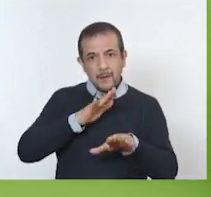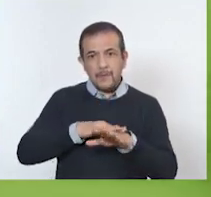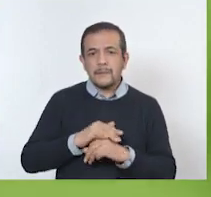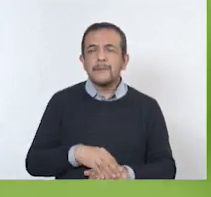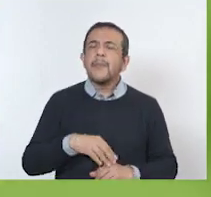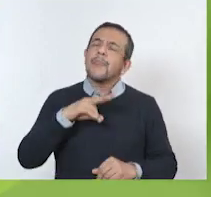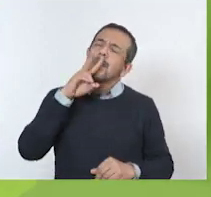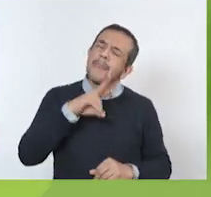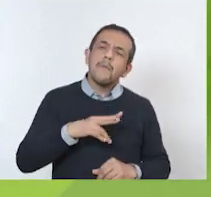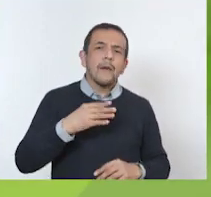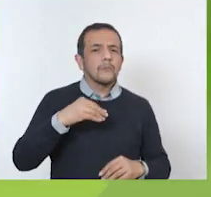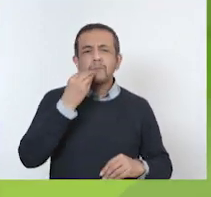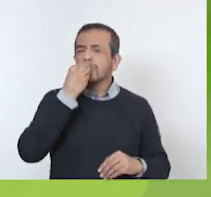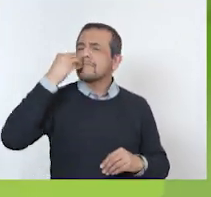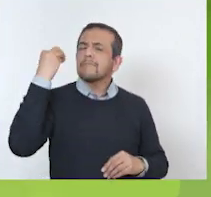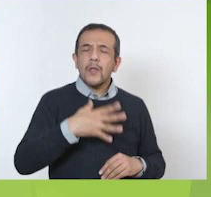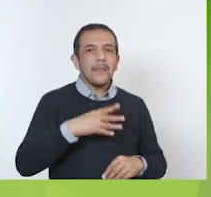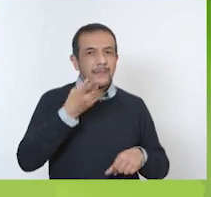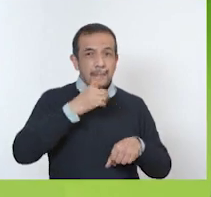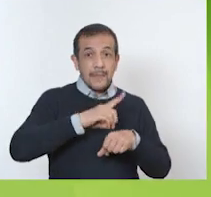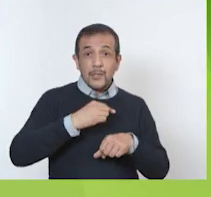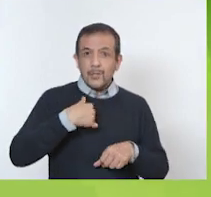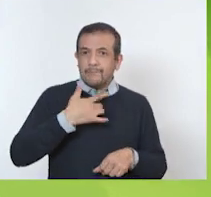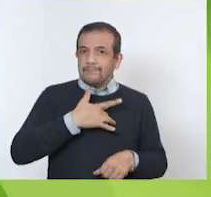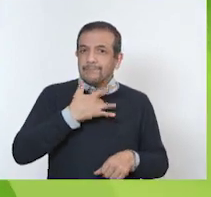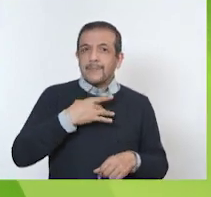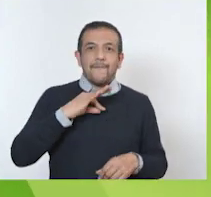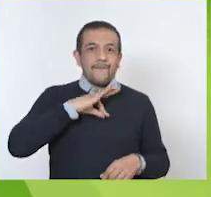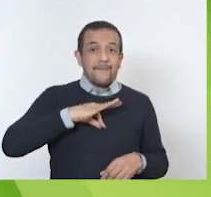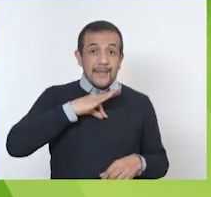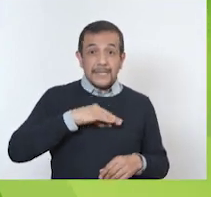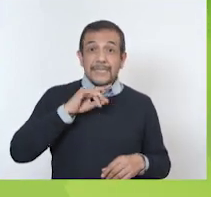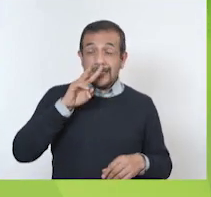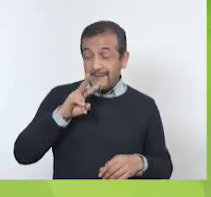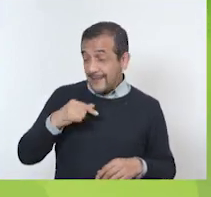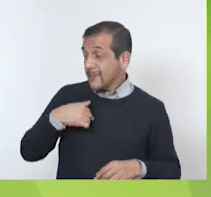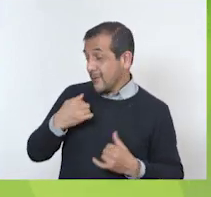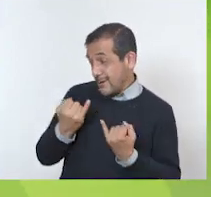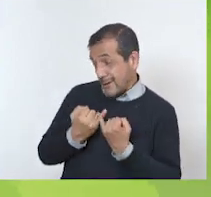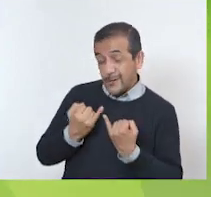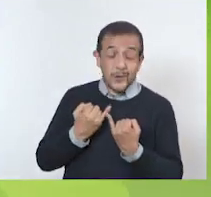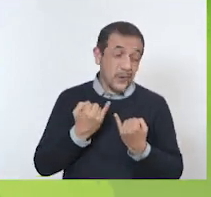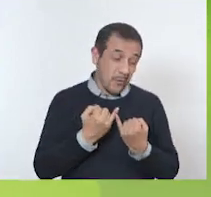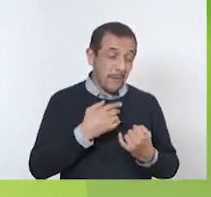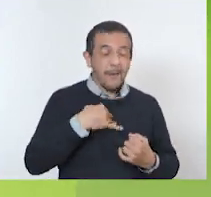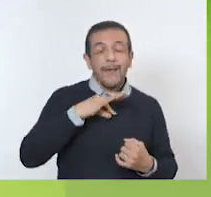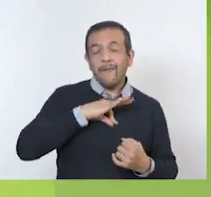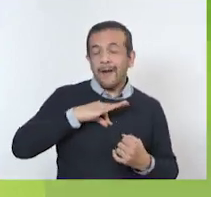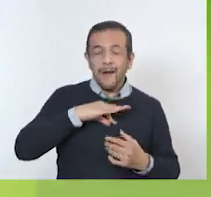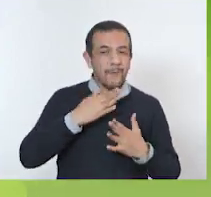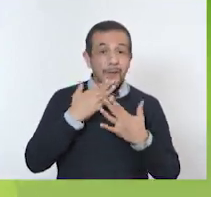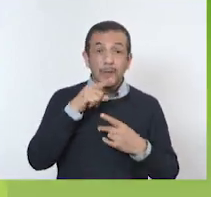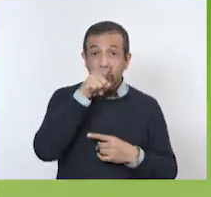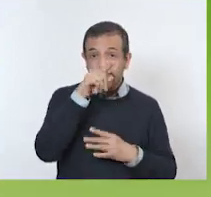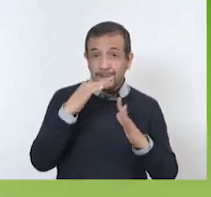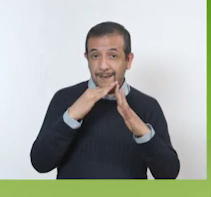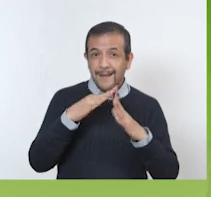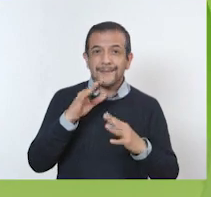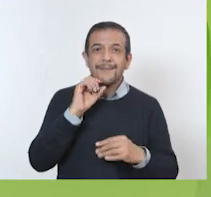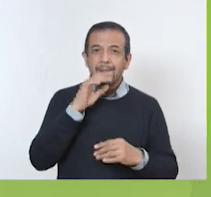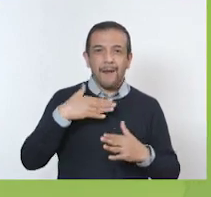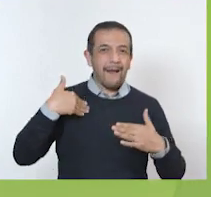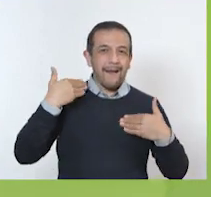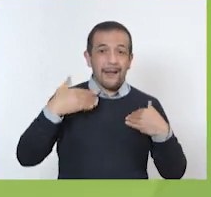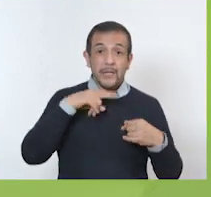¡Fue un gran día! Me sentí feliz. Yo también me divertí mucho. Espero que allá en casa lo hayan disfrutado. Y que nos